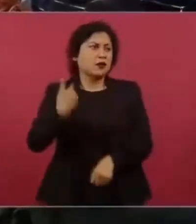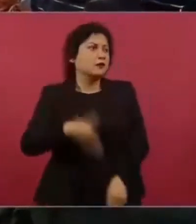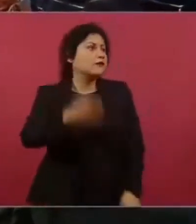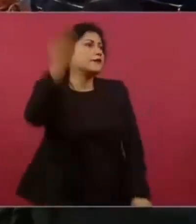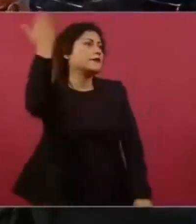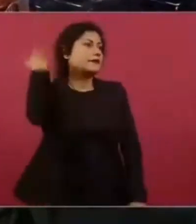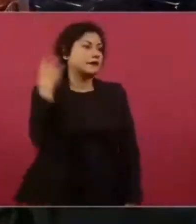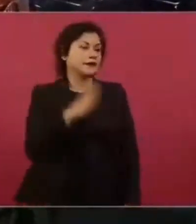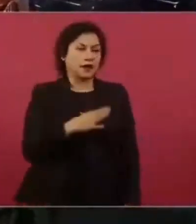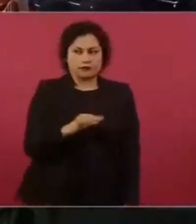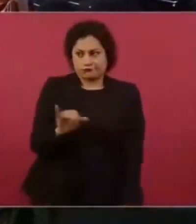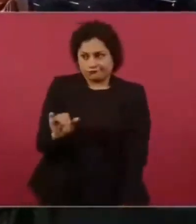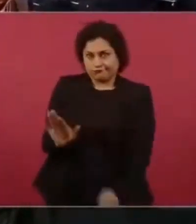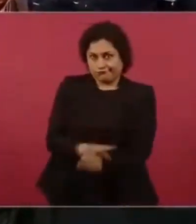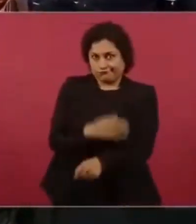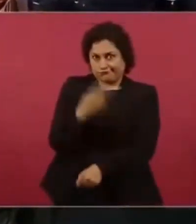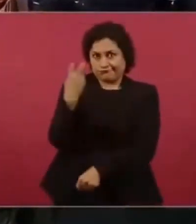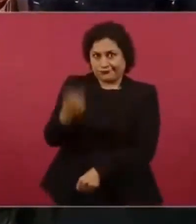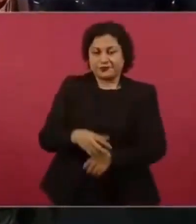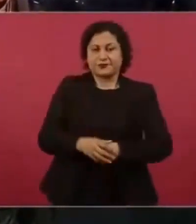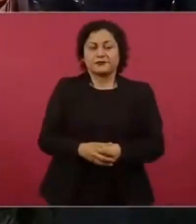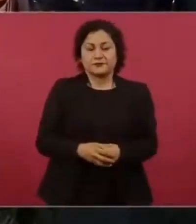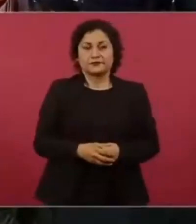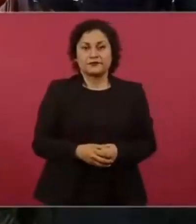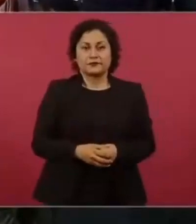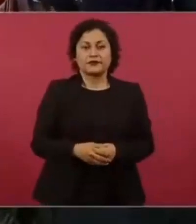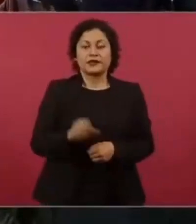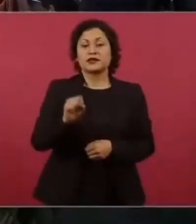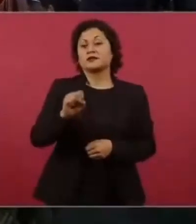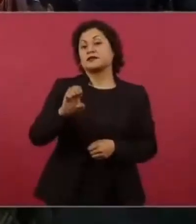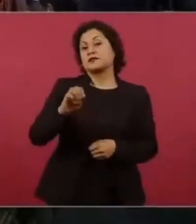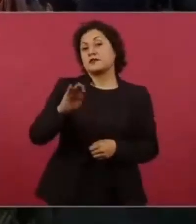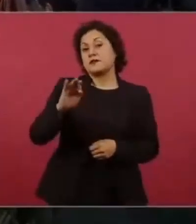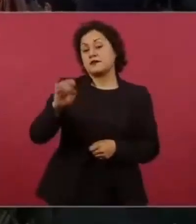A CEMEXI y asegurador Hidalgo. Sí.